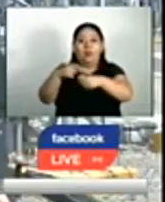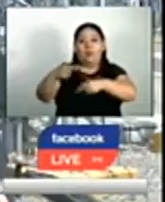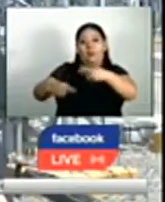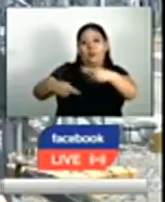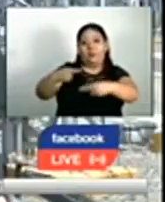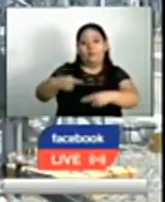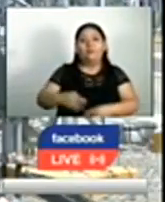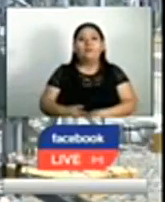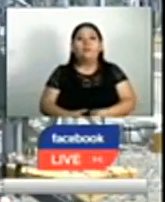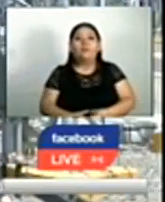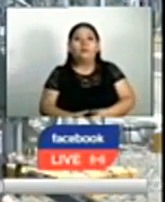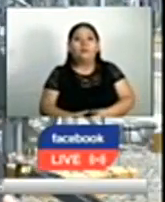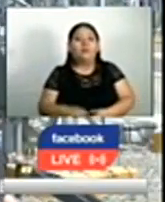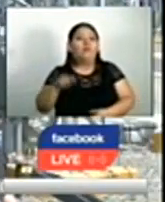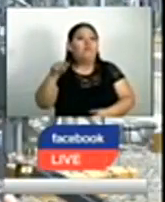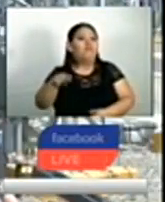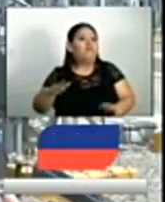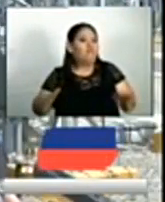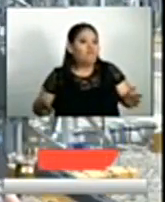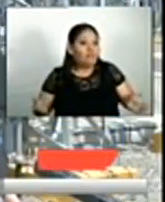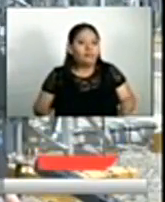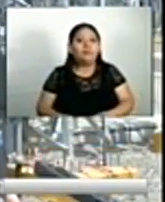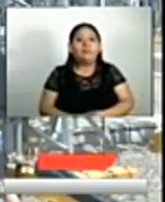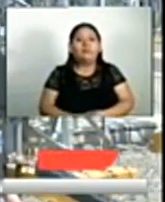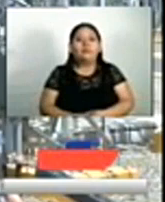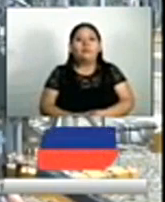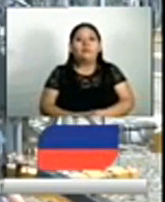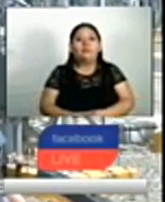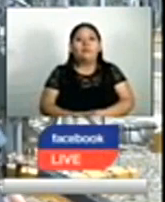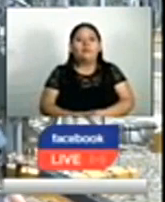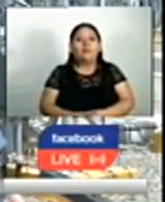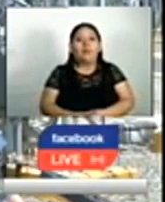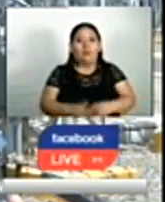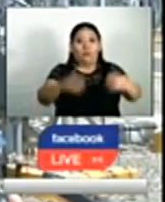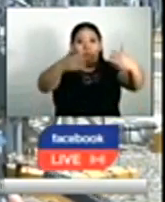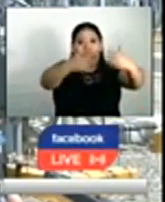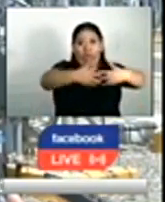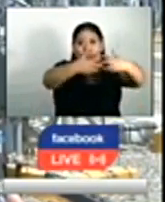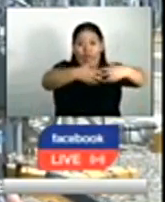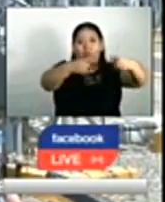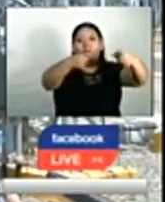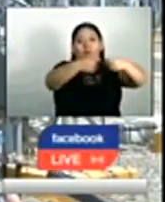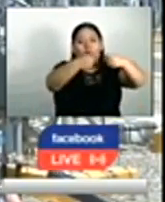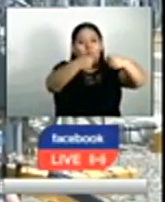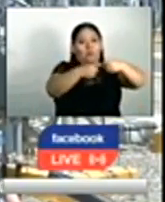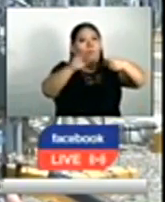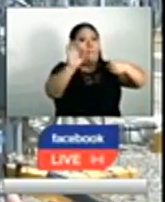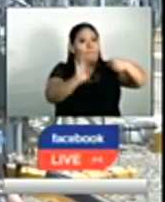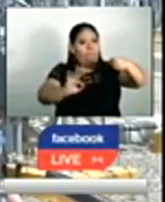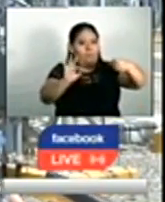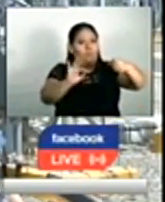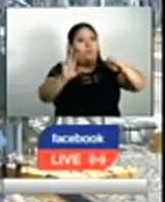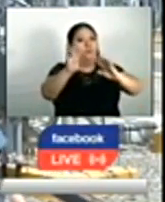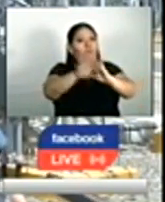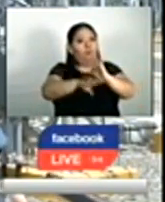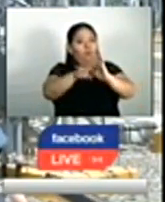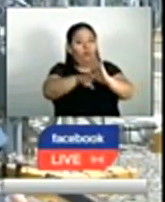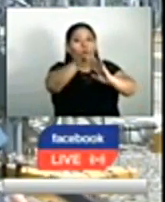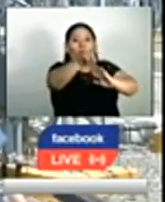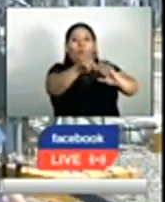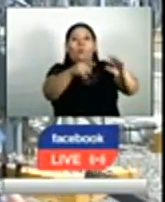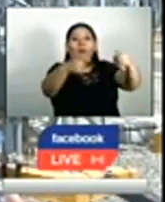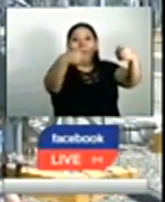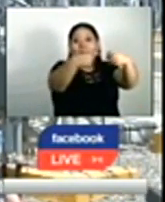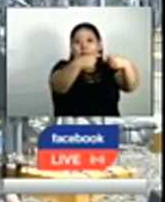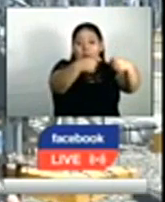Esto viene no solo a generar la propia energía para el país, sino que también a mejorar el precio, porque como estas energías